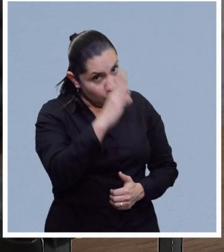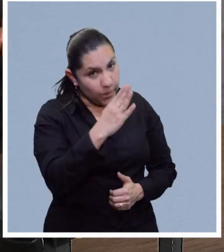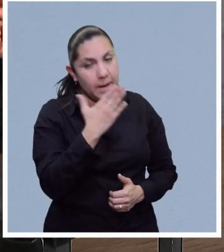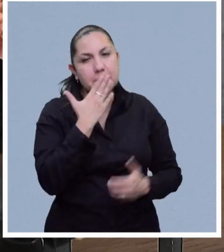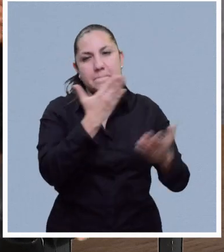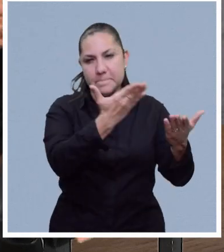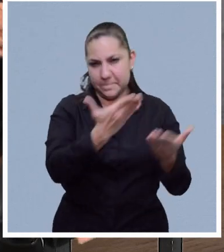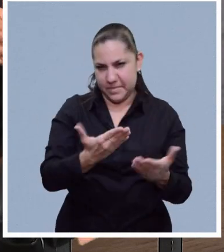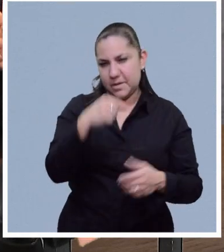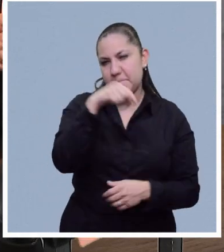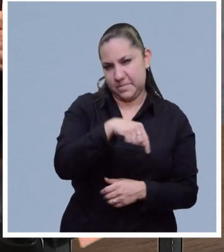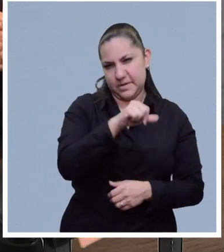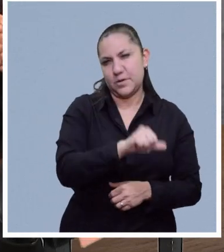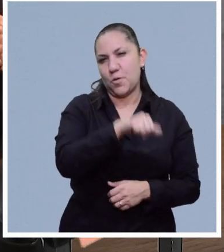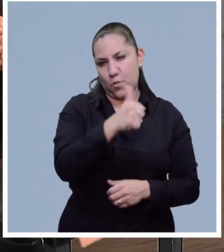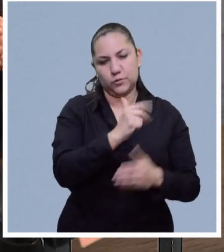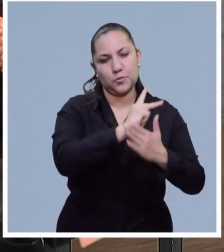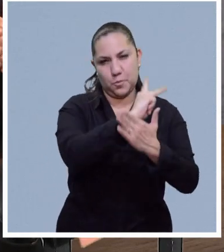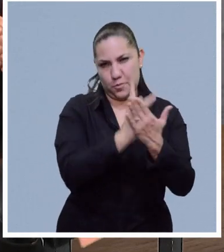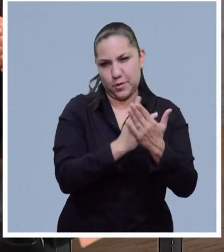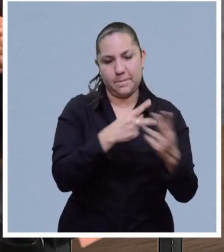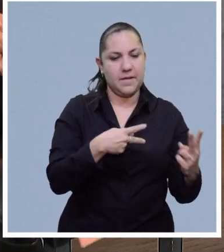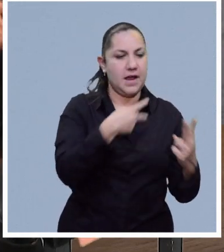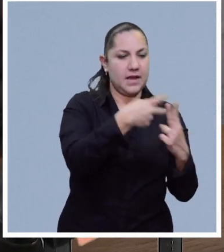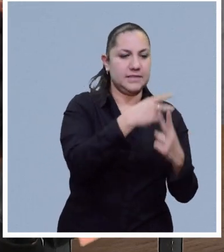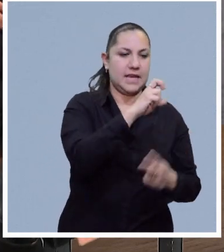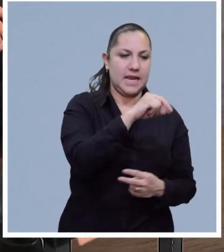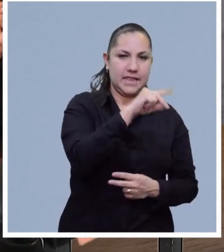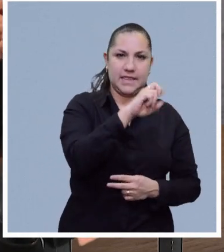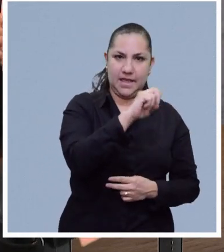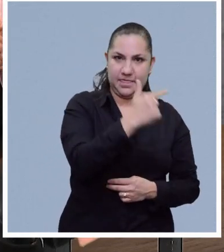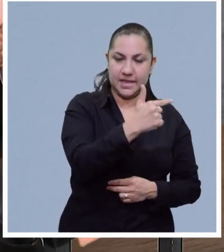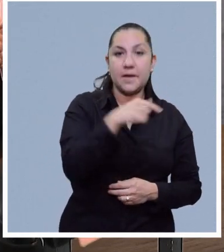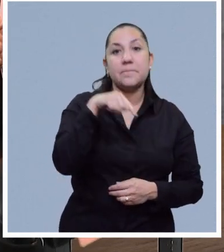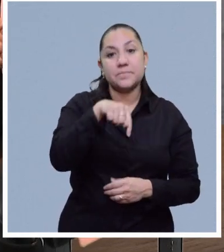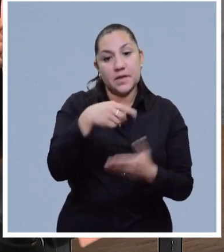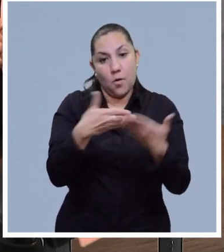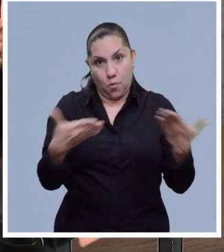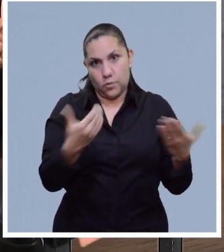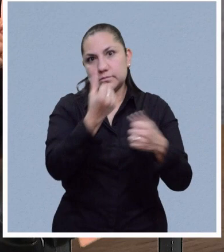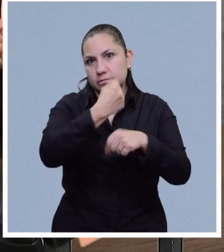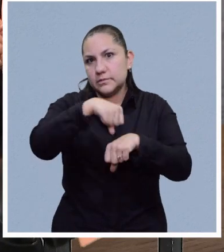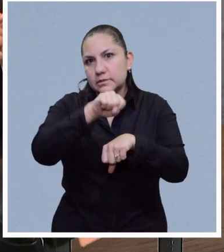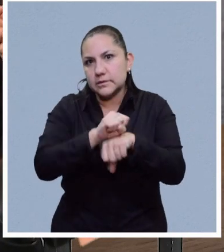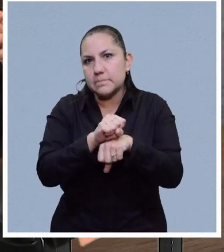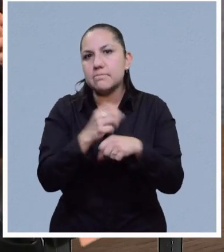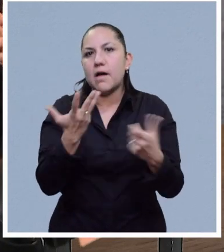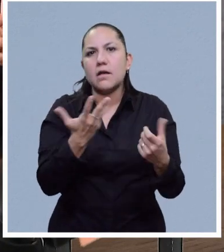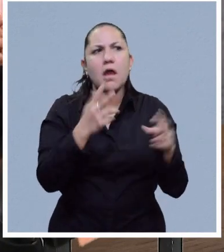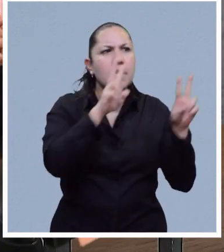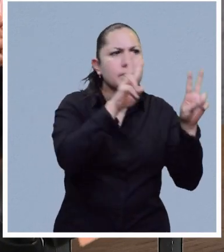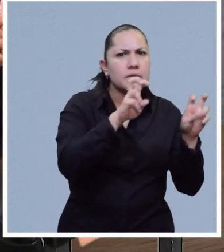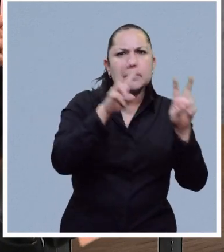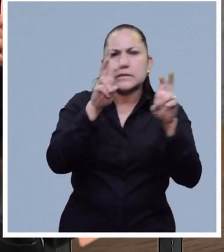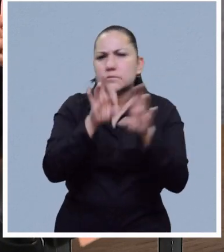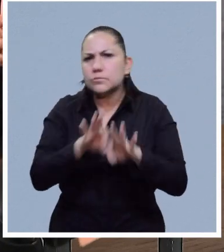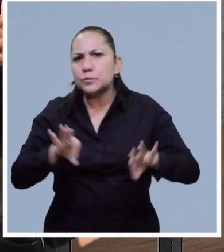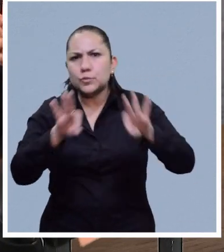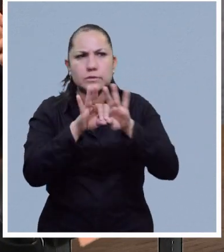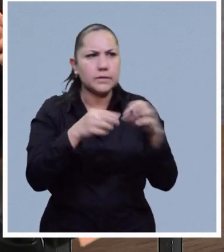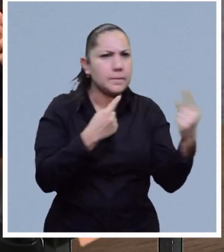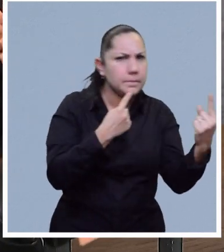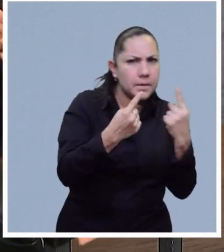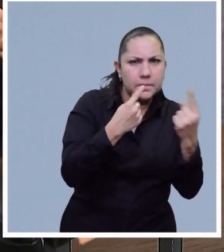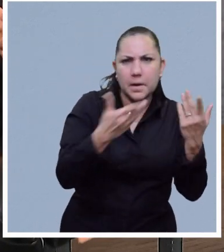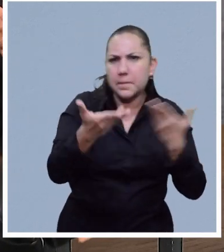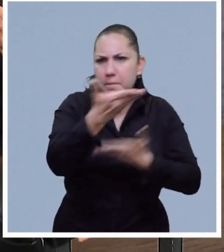Hola, ¿qué tal? Les damos la bienvenida a esta nueva emisión de Entrending. Qué gusto que nos acompañen una semana más para revisar uno de los tantos temas que han estado